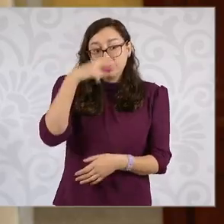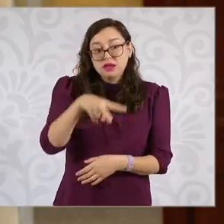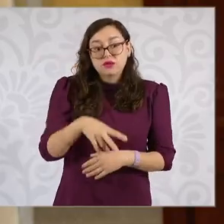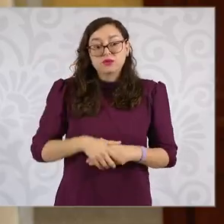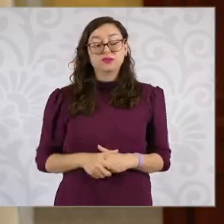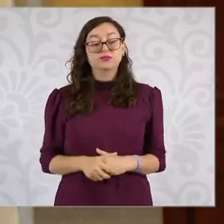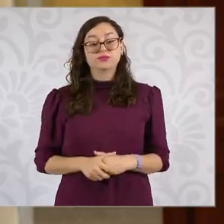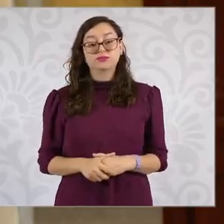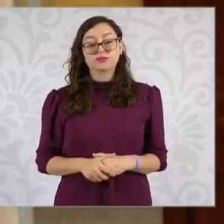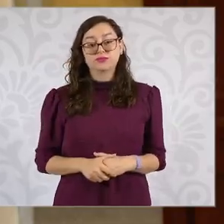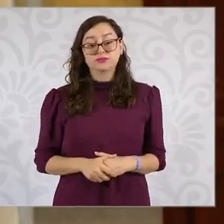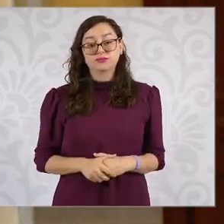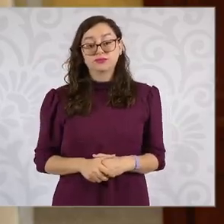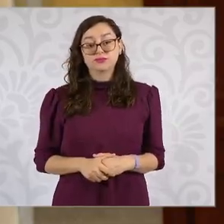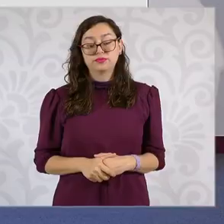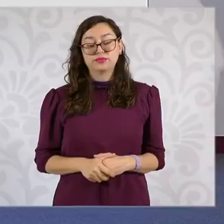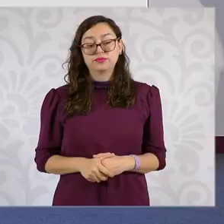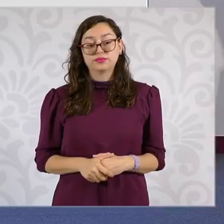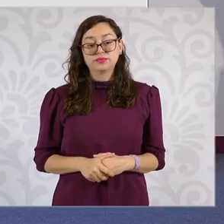Adelante.